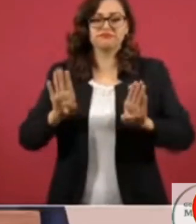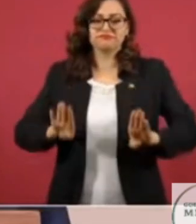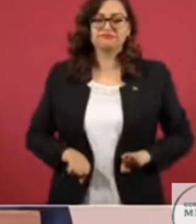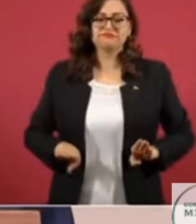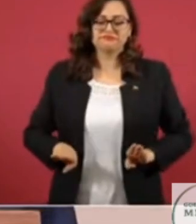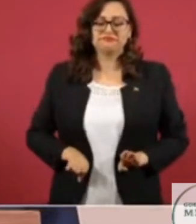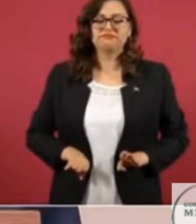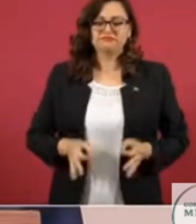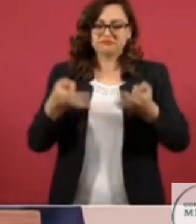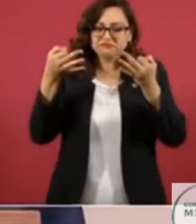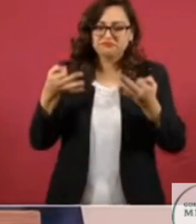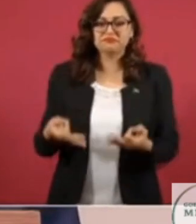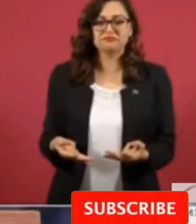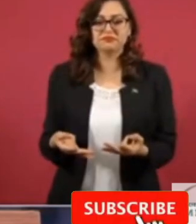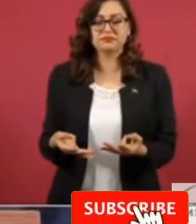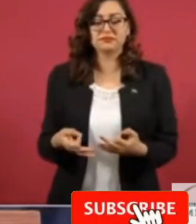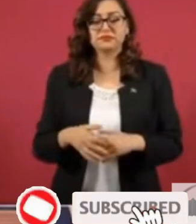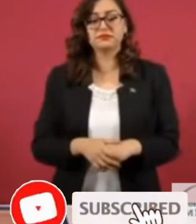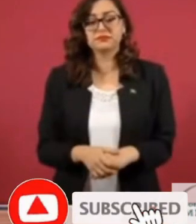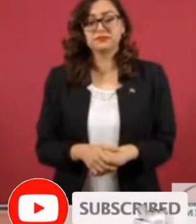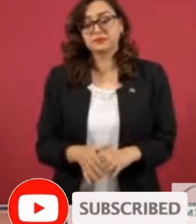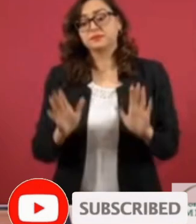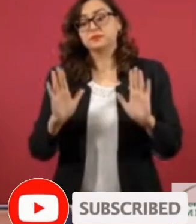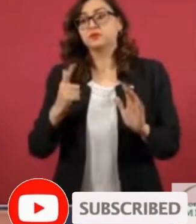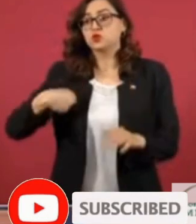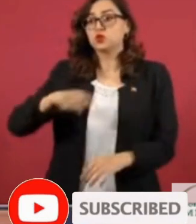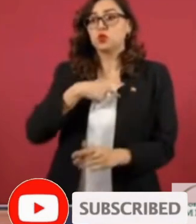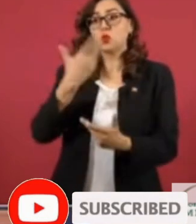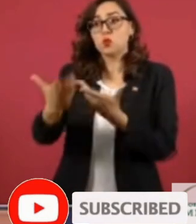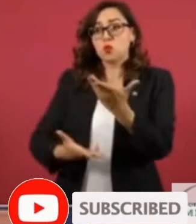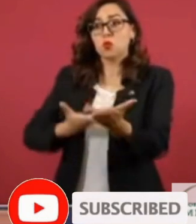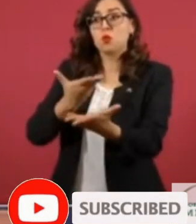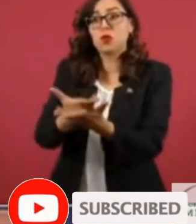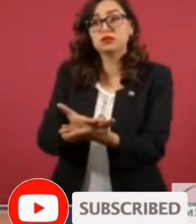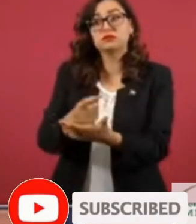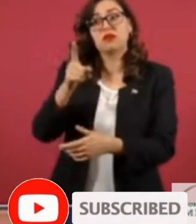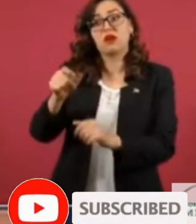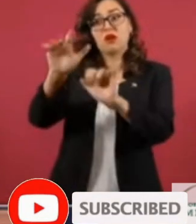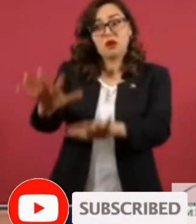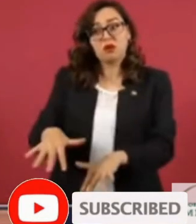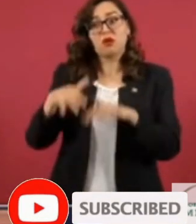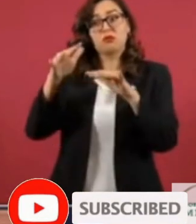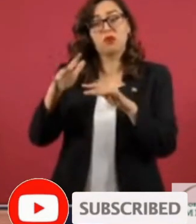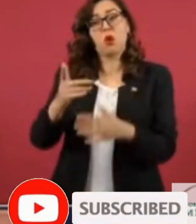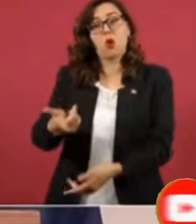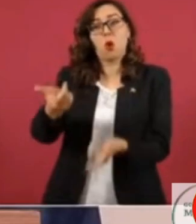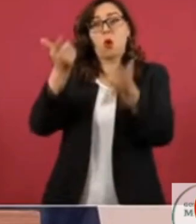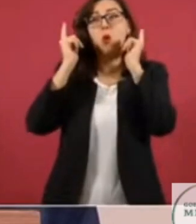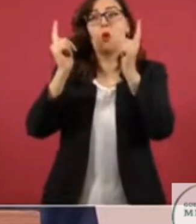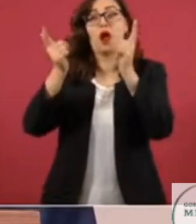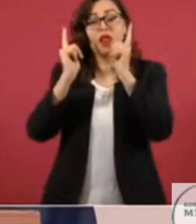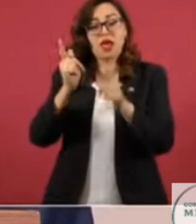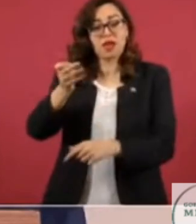demás. Ojalá y tengamos éxito con esta iniciativa, pero aunque